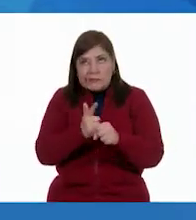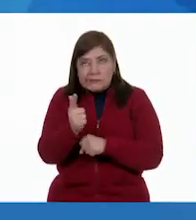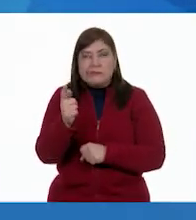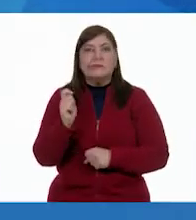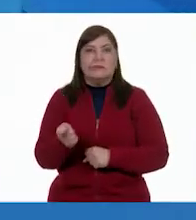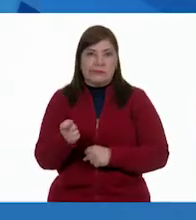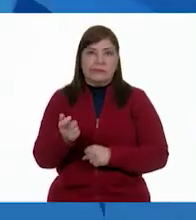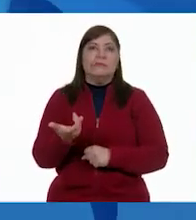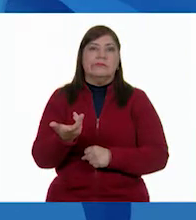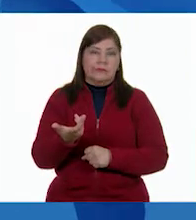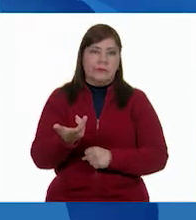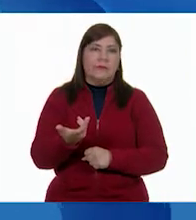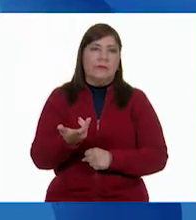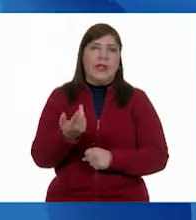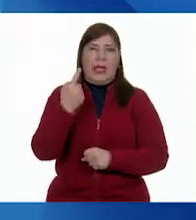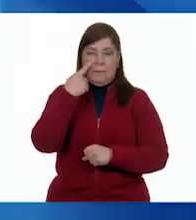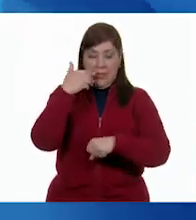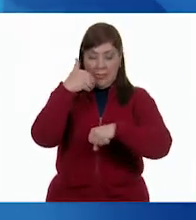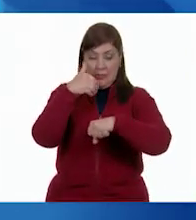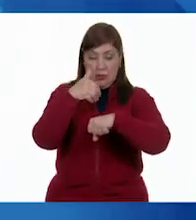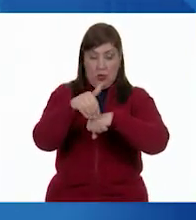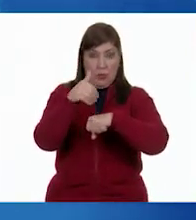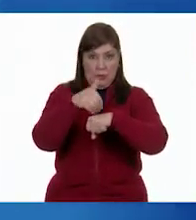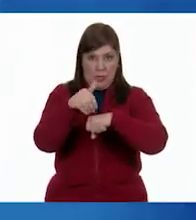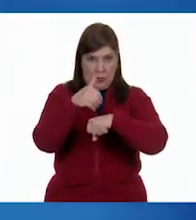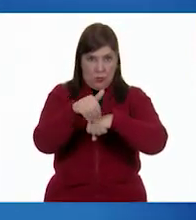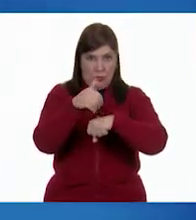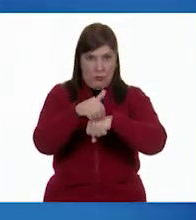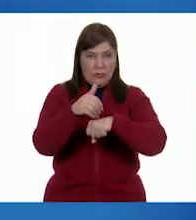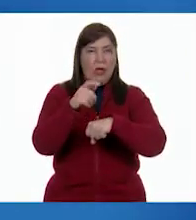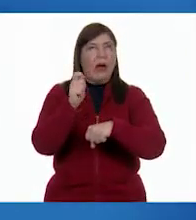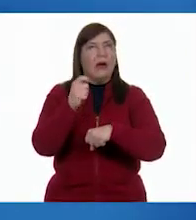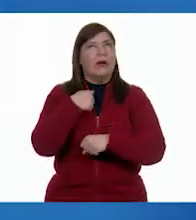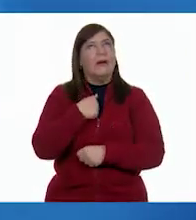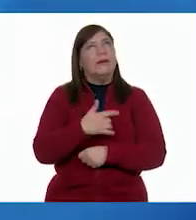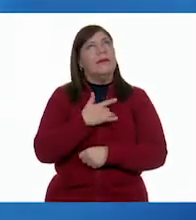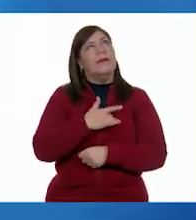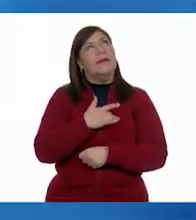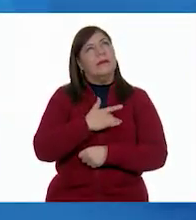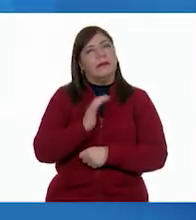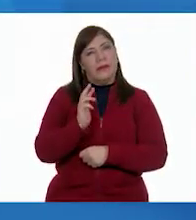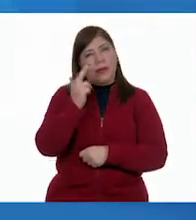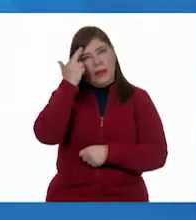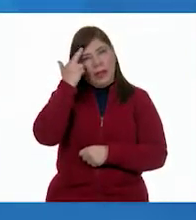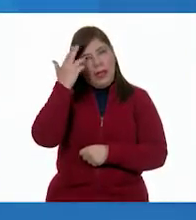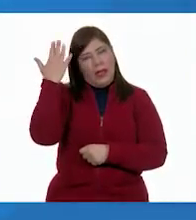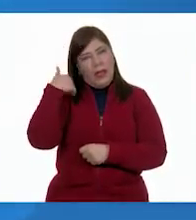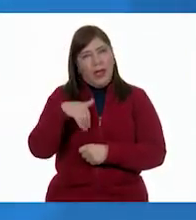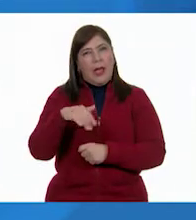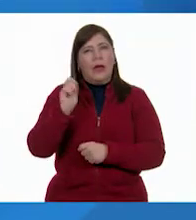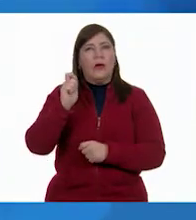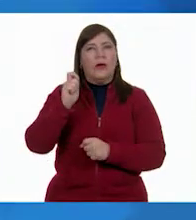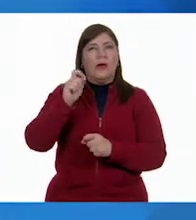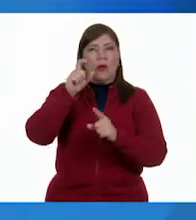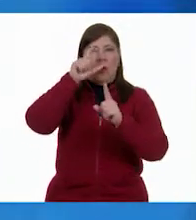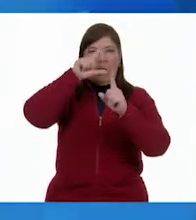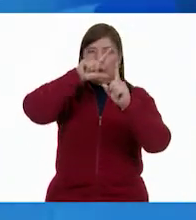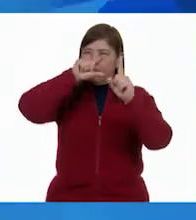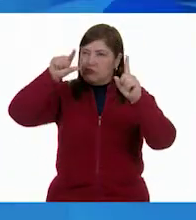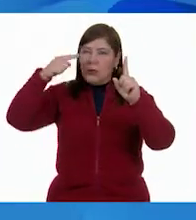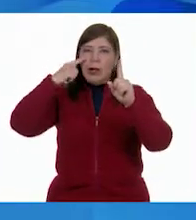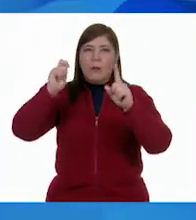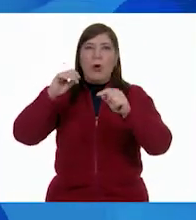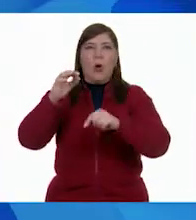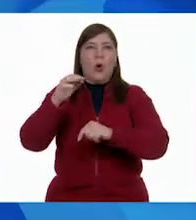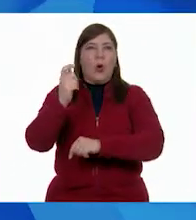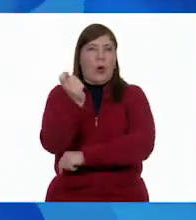Por ejemplo, esa parte de los números también la recuerdo con la de la gráfica de las vacunas contra COVID. ¿Te recuerdas? Sí, ahí